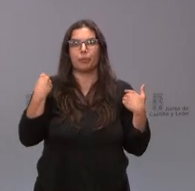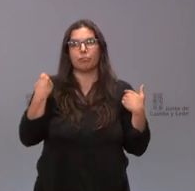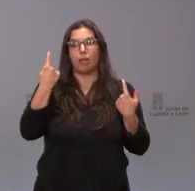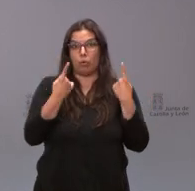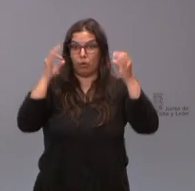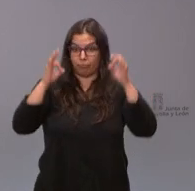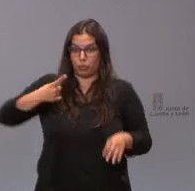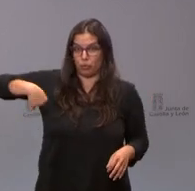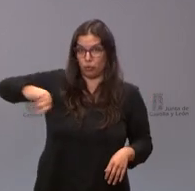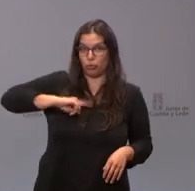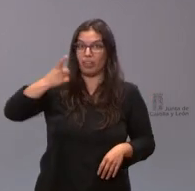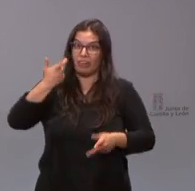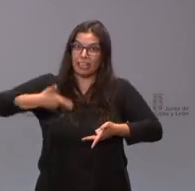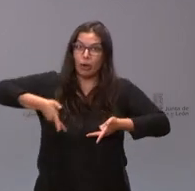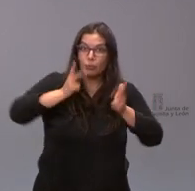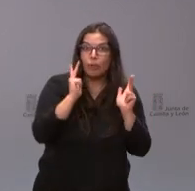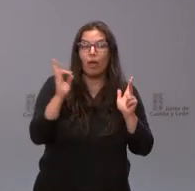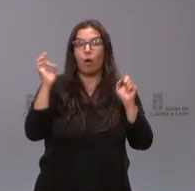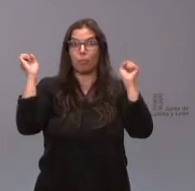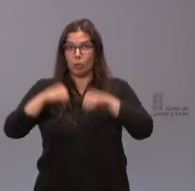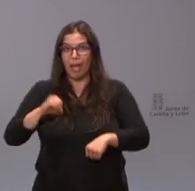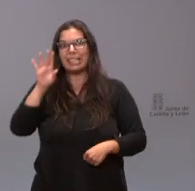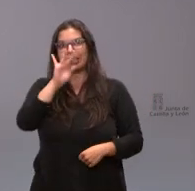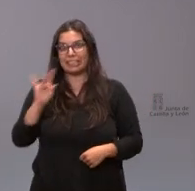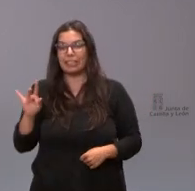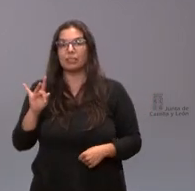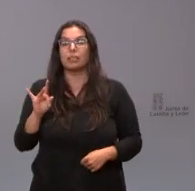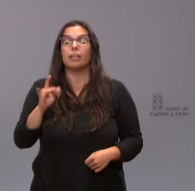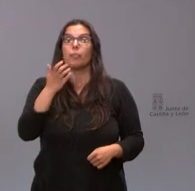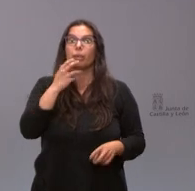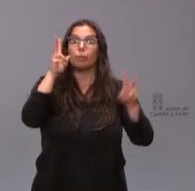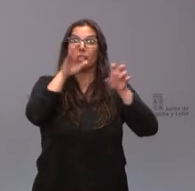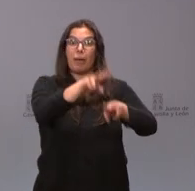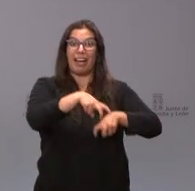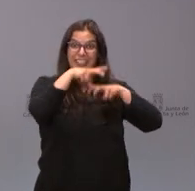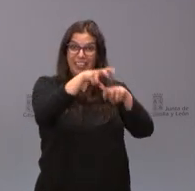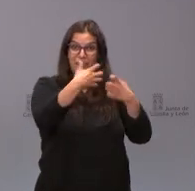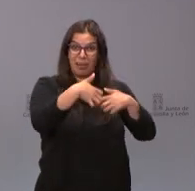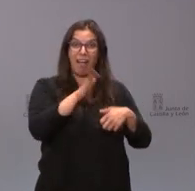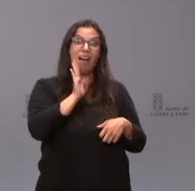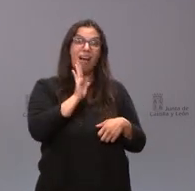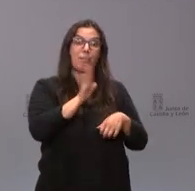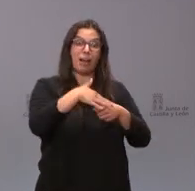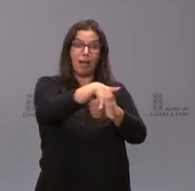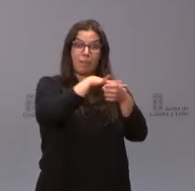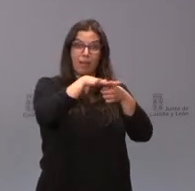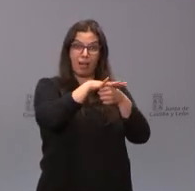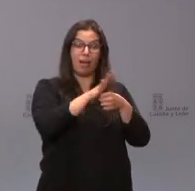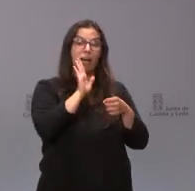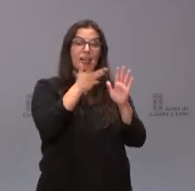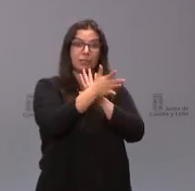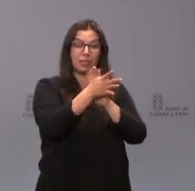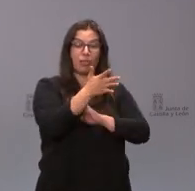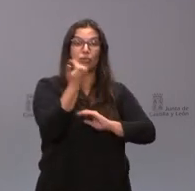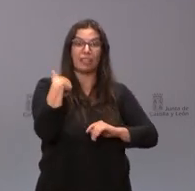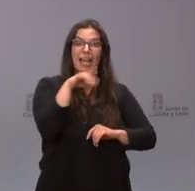o requieren su autorización o su aprobación sí que lo es el ámbito de la retroexcavadora para esta mancomunidad a la que hemos hecho